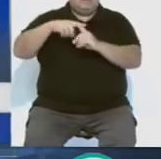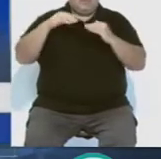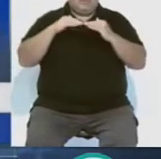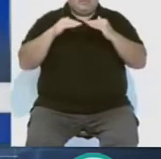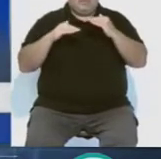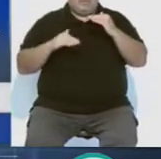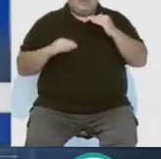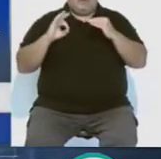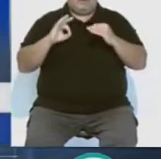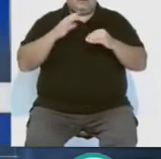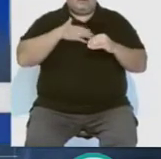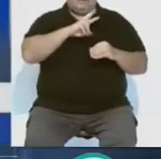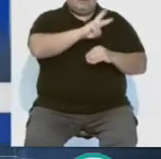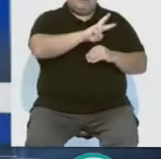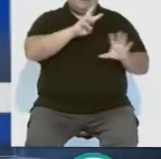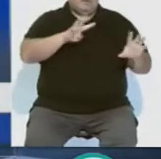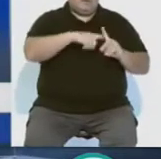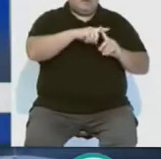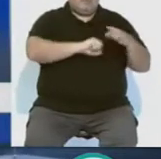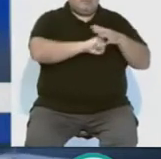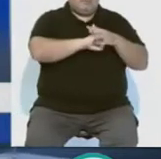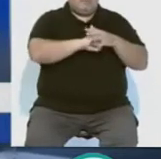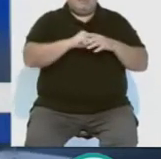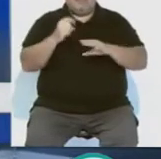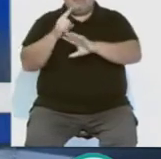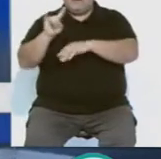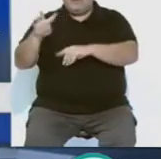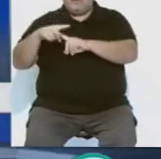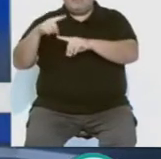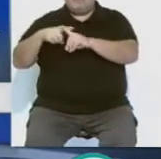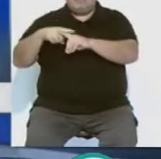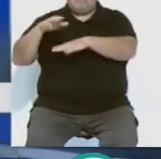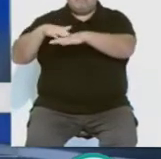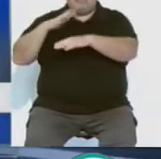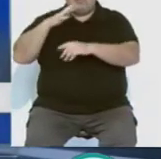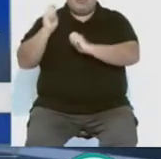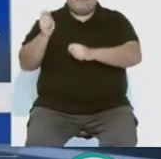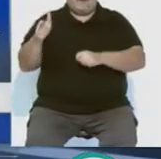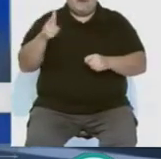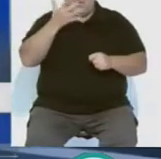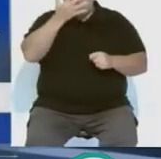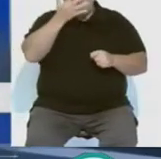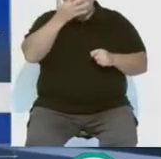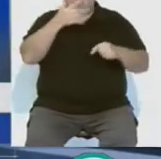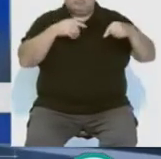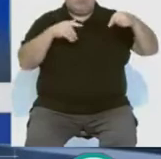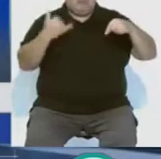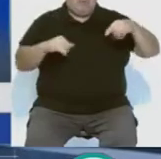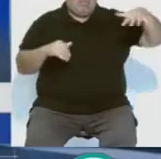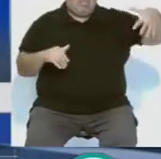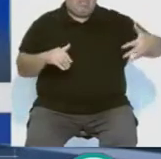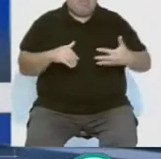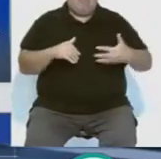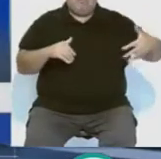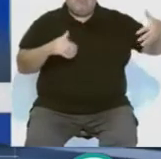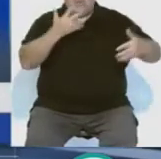descenso que marcarán entre los 29 grados de máxima y los 14 grados de mínima en Olvera. Los vientos soplarán flojos variables